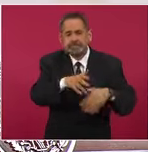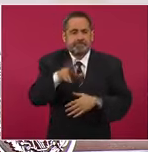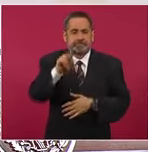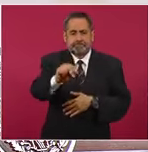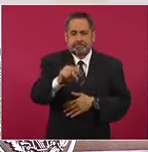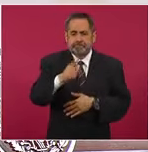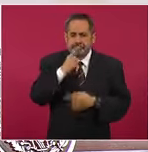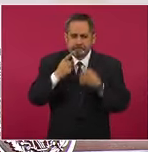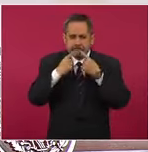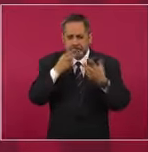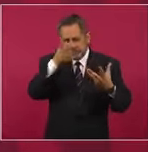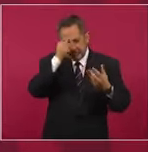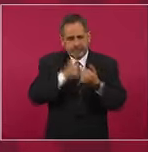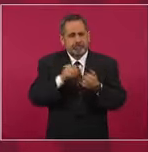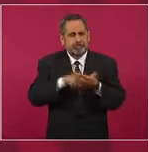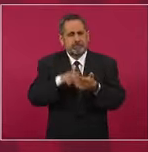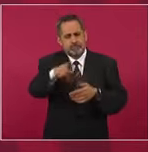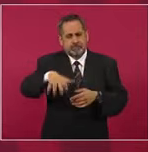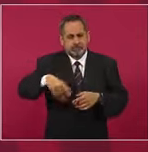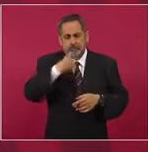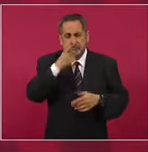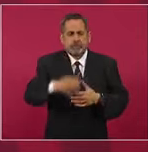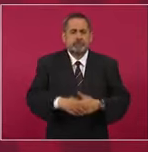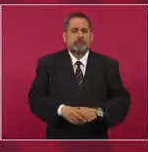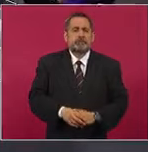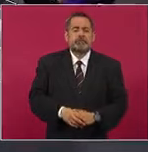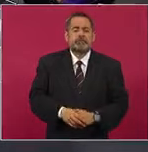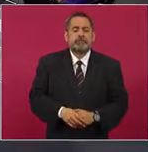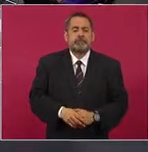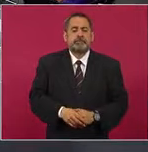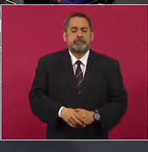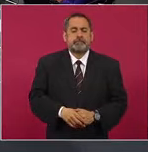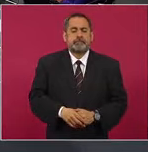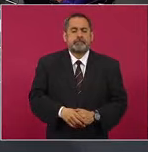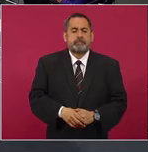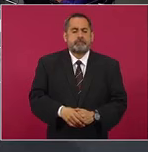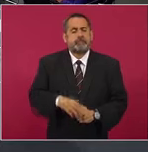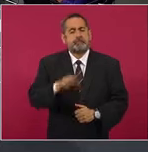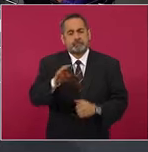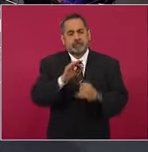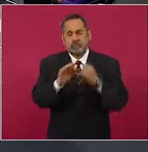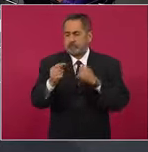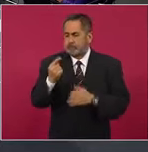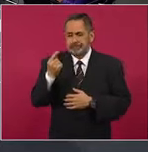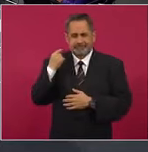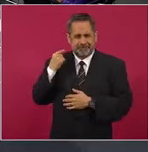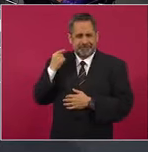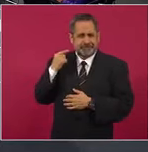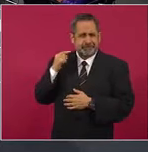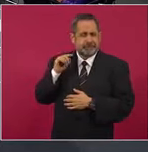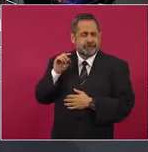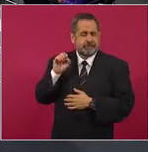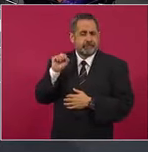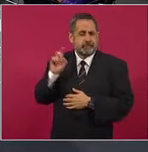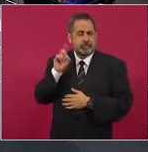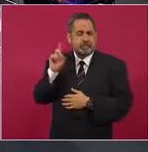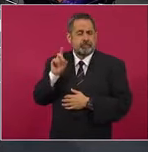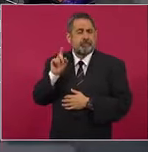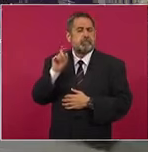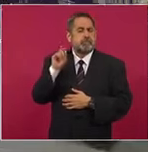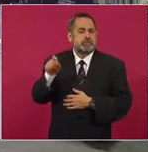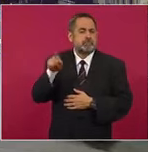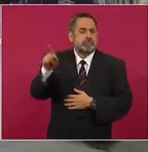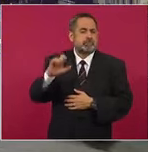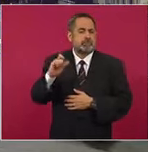haber un acuerdo. Es por lo que dices, muy bien, presidente. Y este fin de semana en la vieja casona de